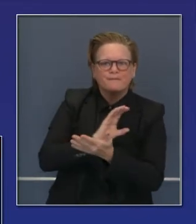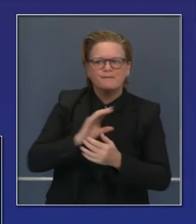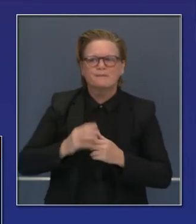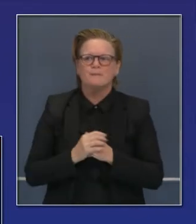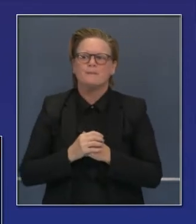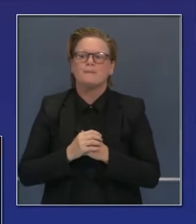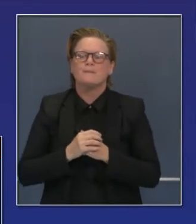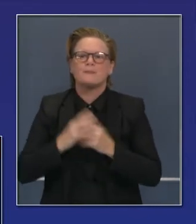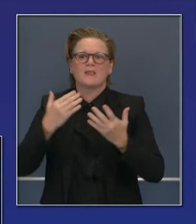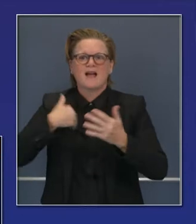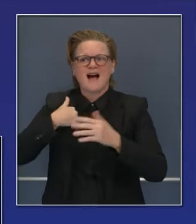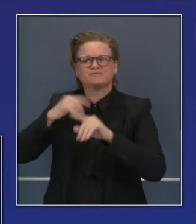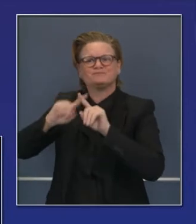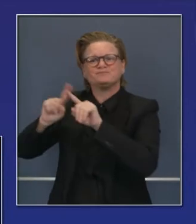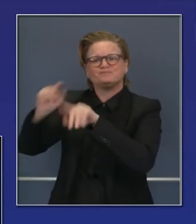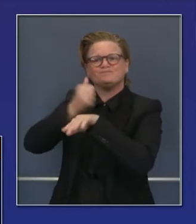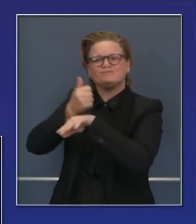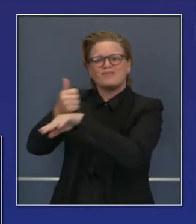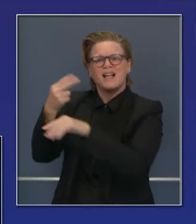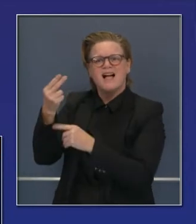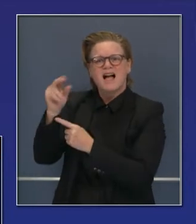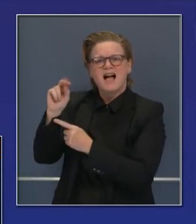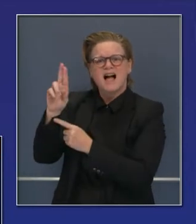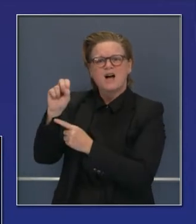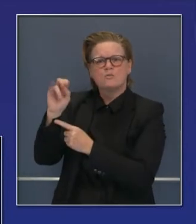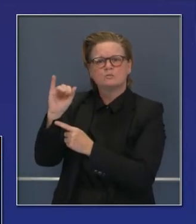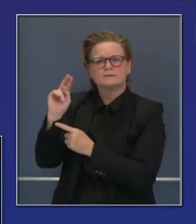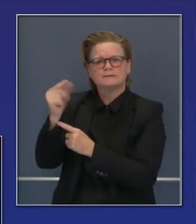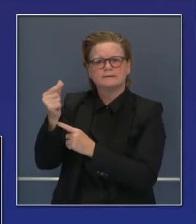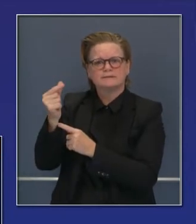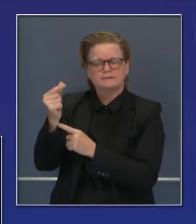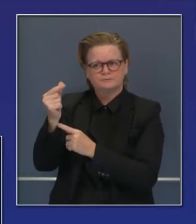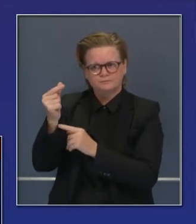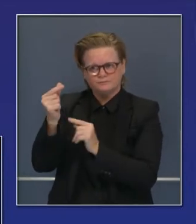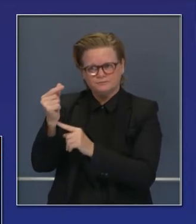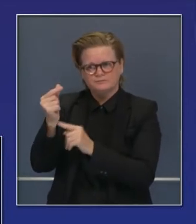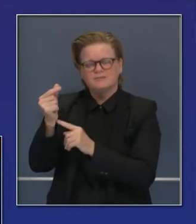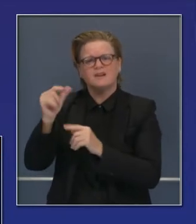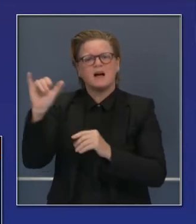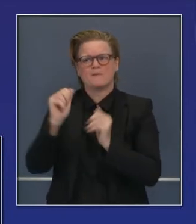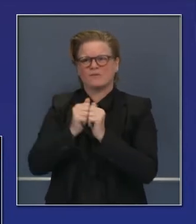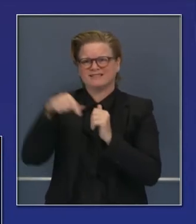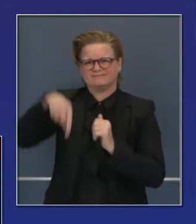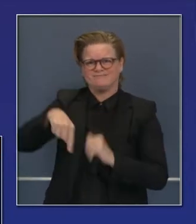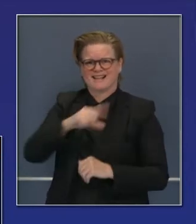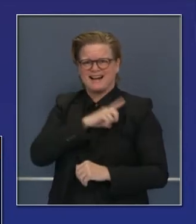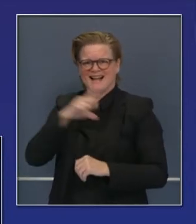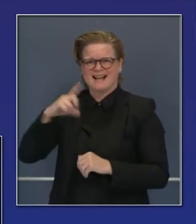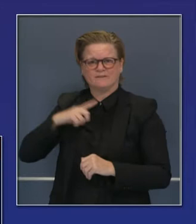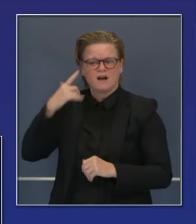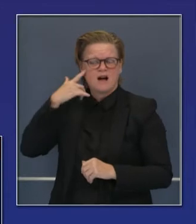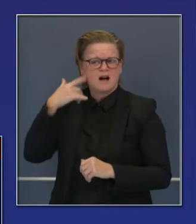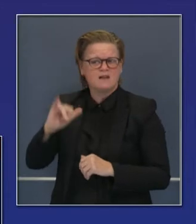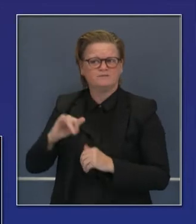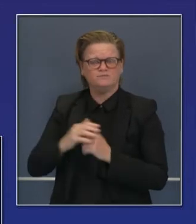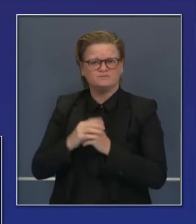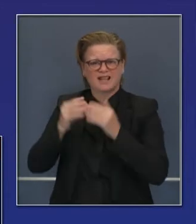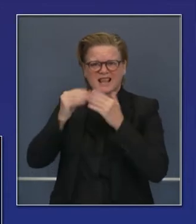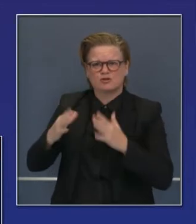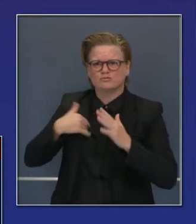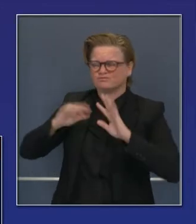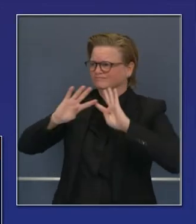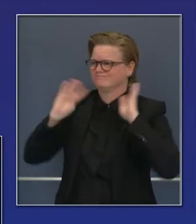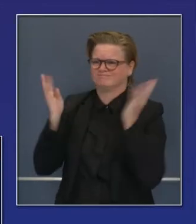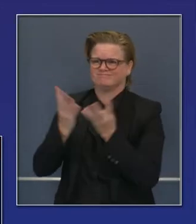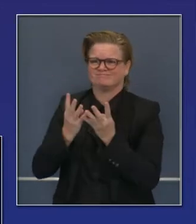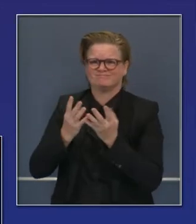tal vez que viviendas. Les recordamos al público también que extendimos gracias al liderazgo en la legislatura de California, pudimos